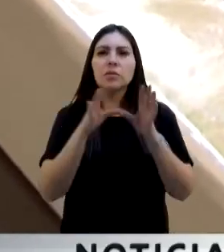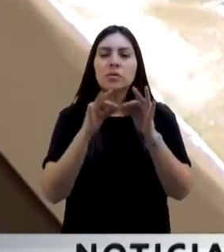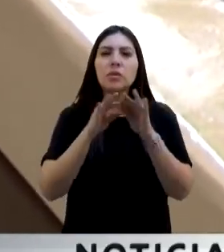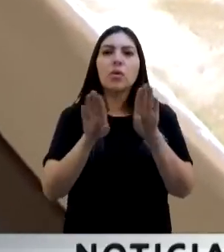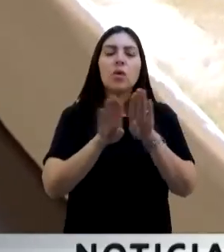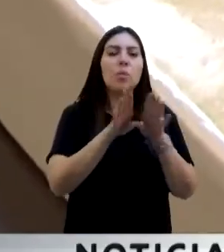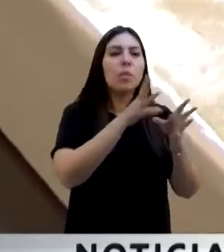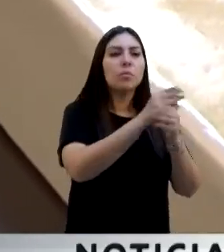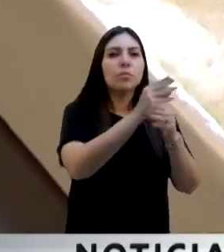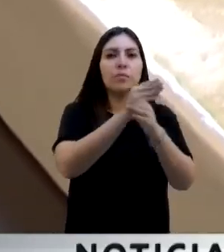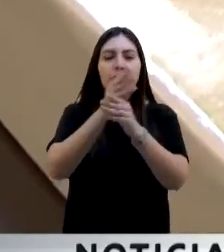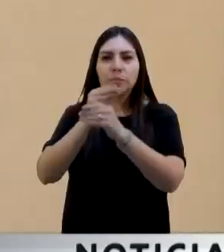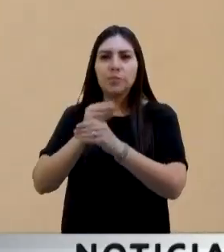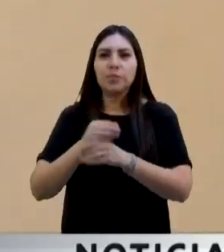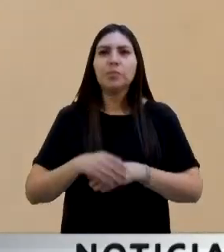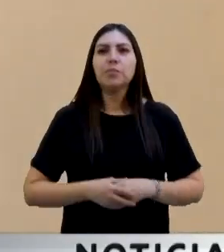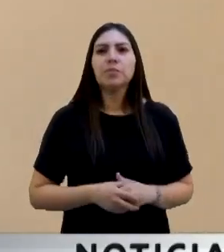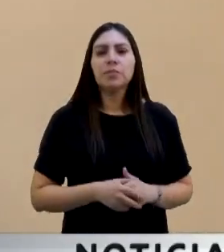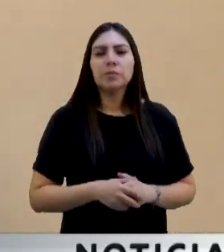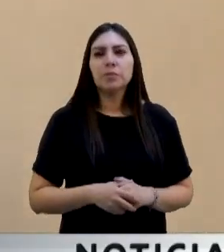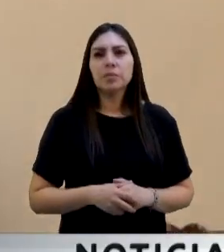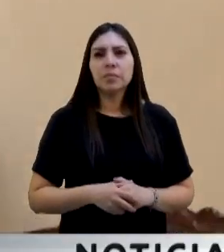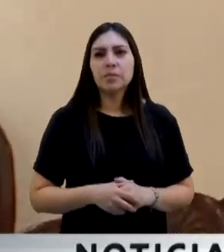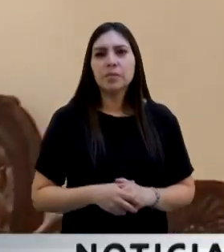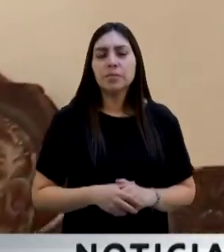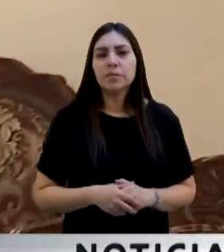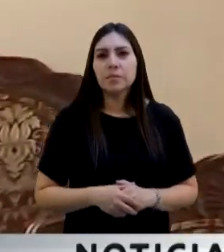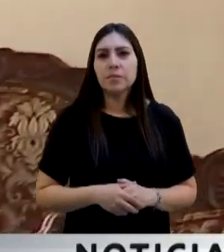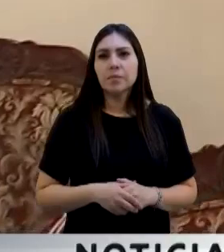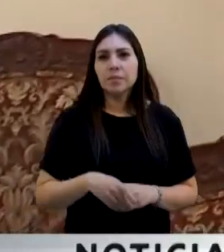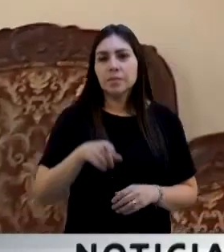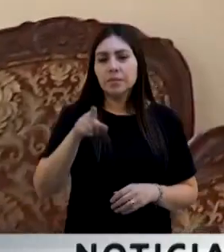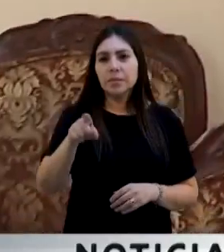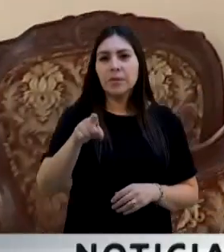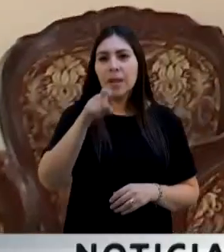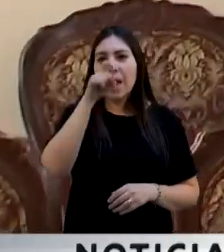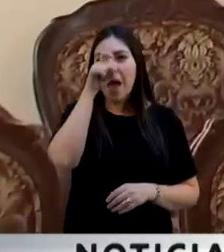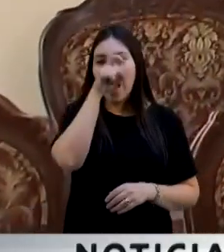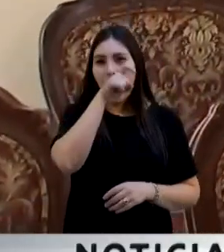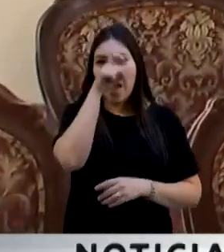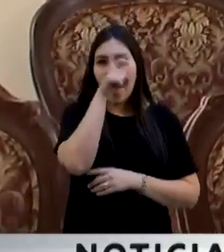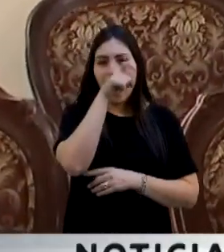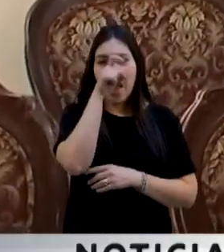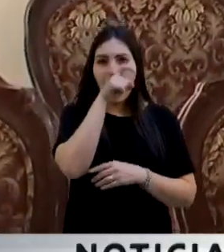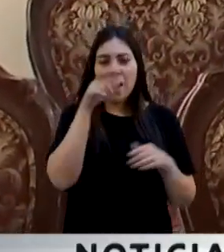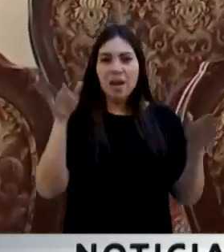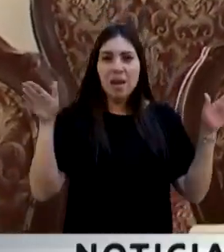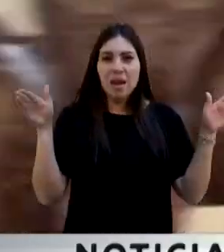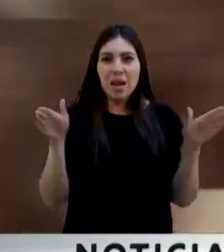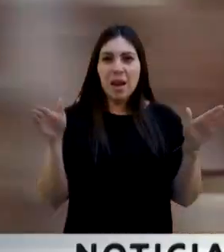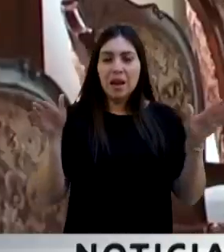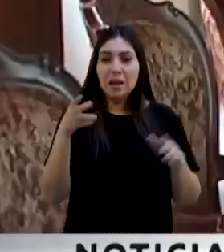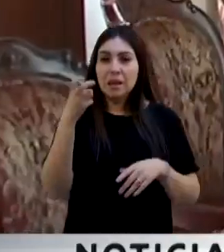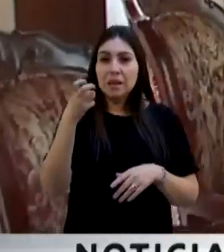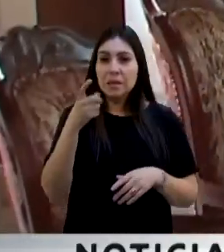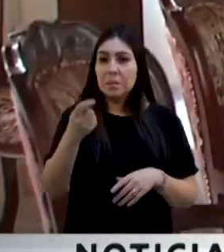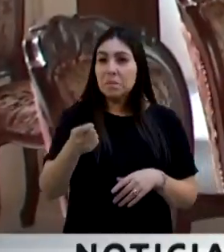tiene registro, de la primera águila, esta es del siglo XVI.